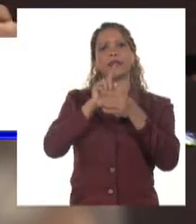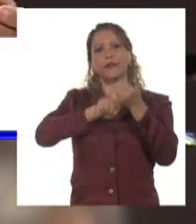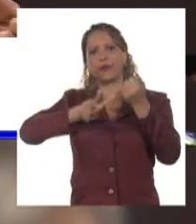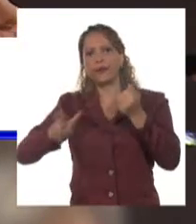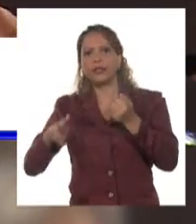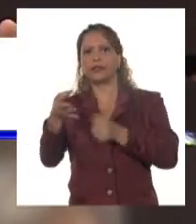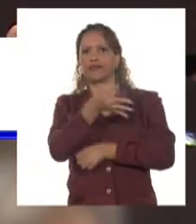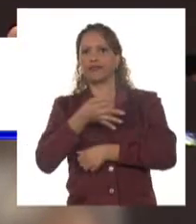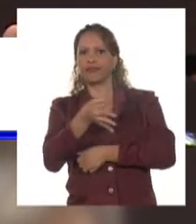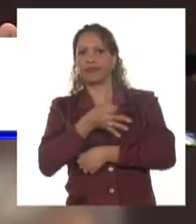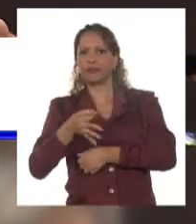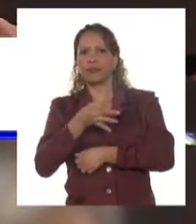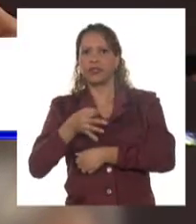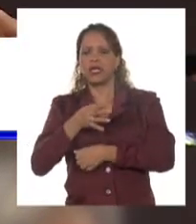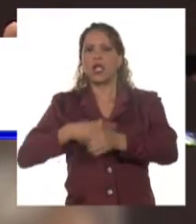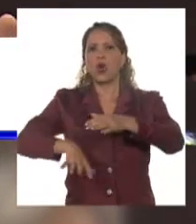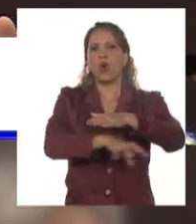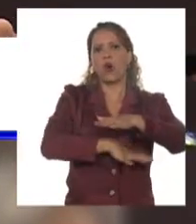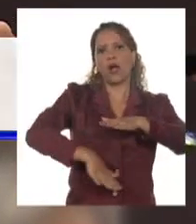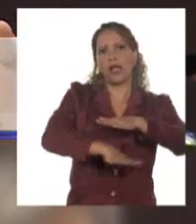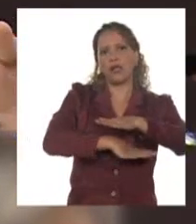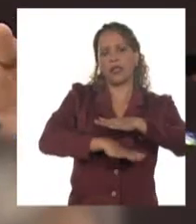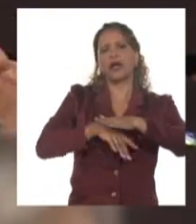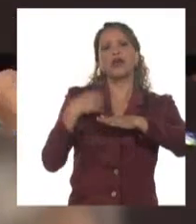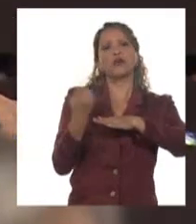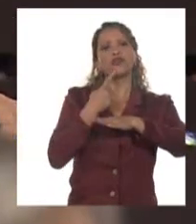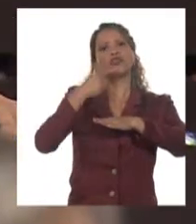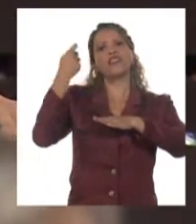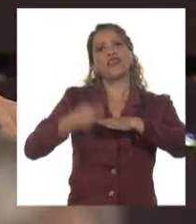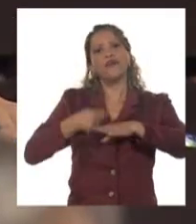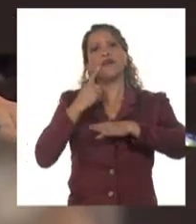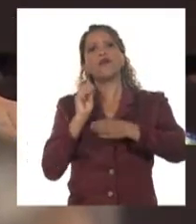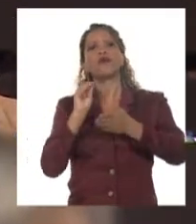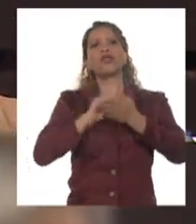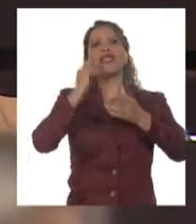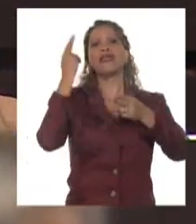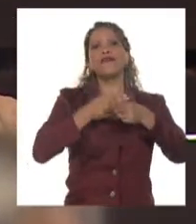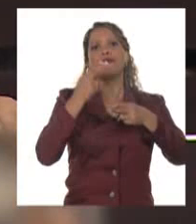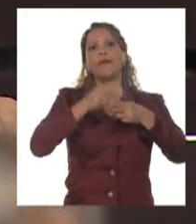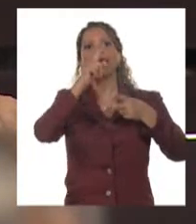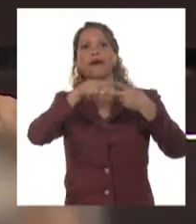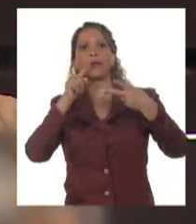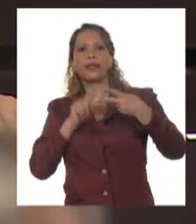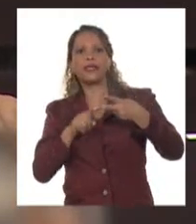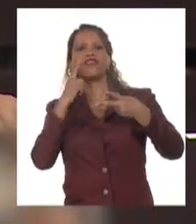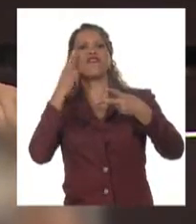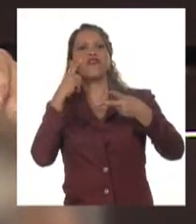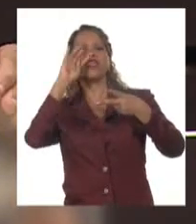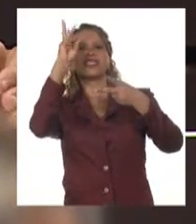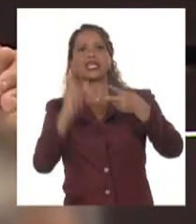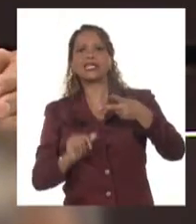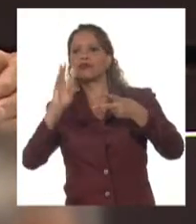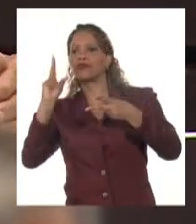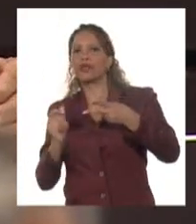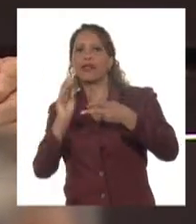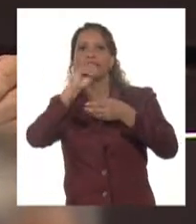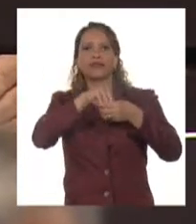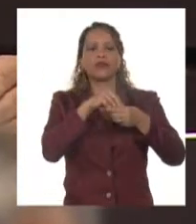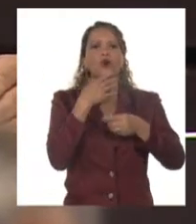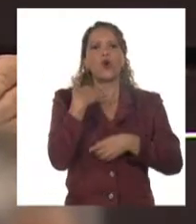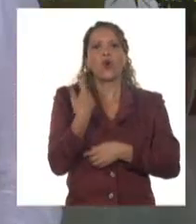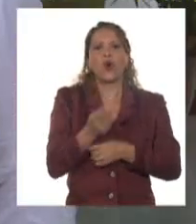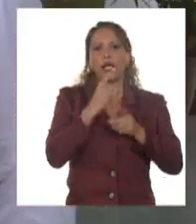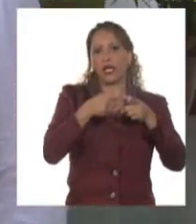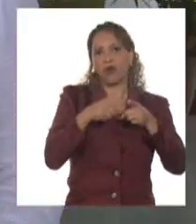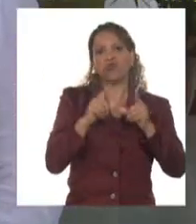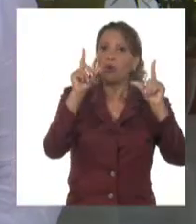municipio, a nivel de localidad, que nosotros tenemos que ponerle nombre y apellido para ver los resultados dentro de los pocos recursos que